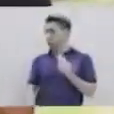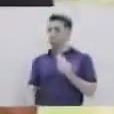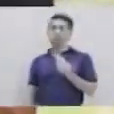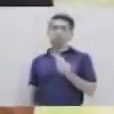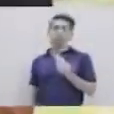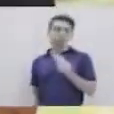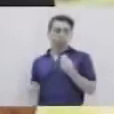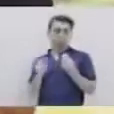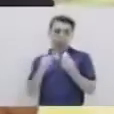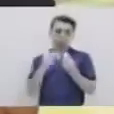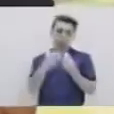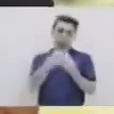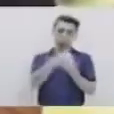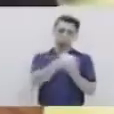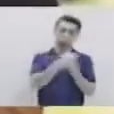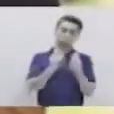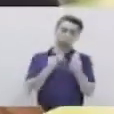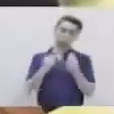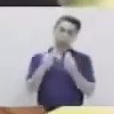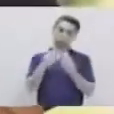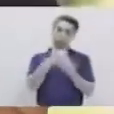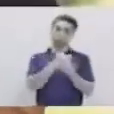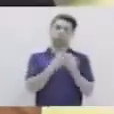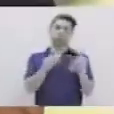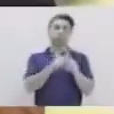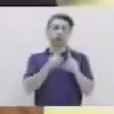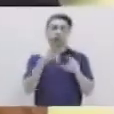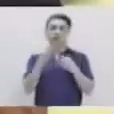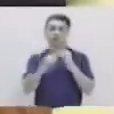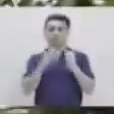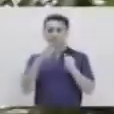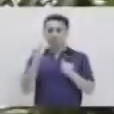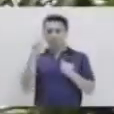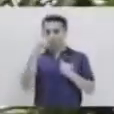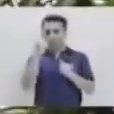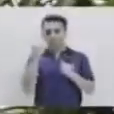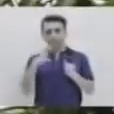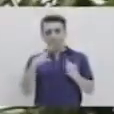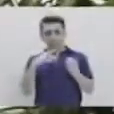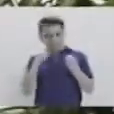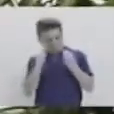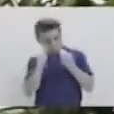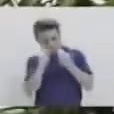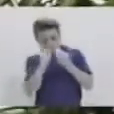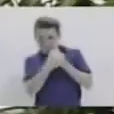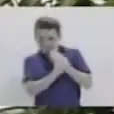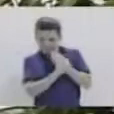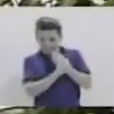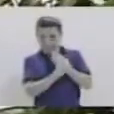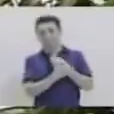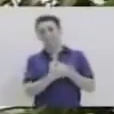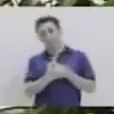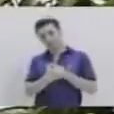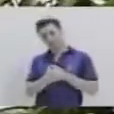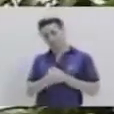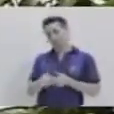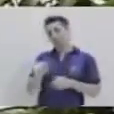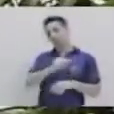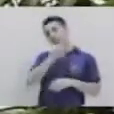inmóvil. Y hacemos esto. Hacemos los puntitos de la fresa. La siguiente fruta es